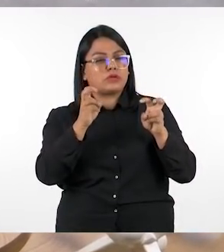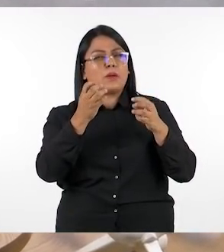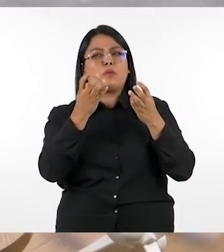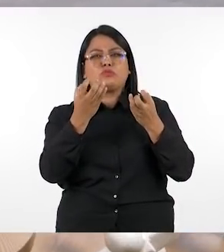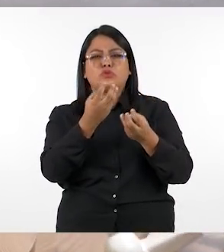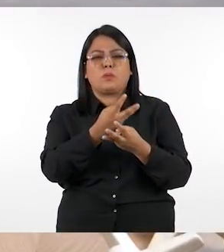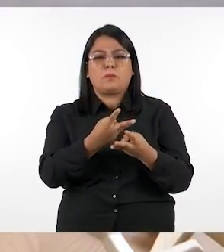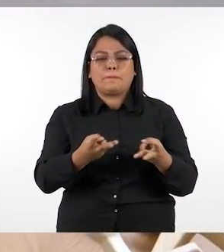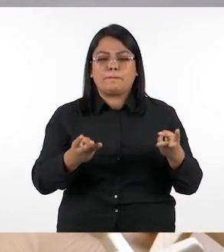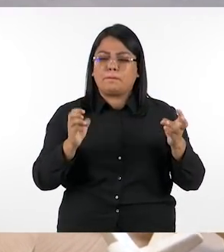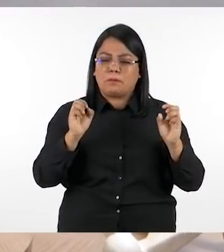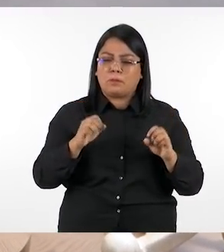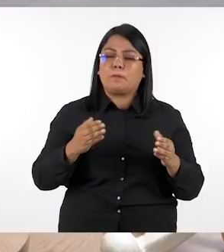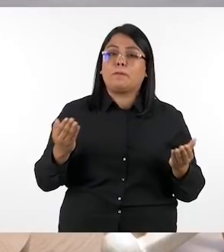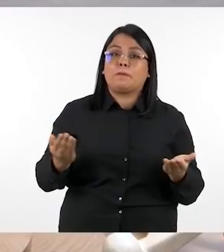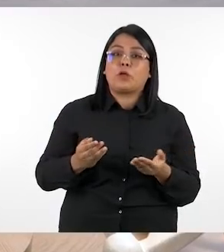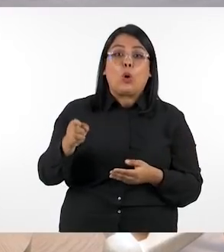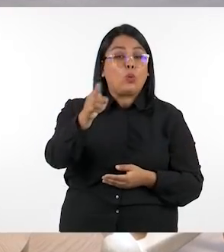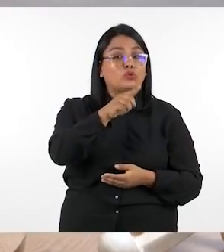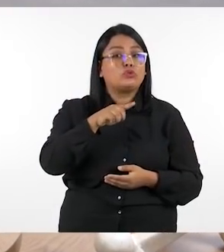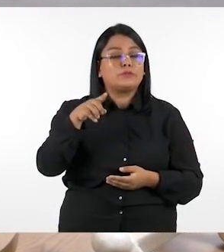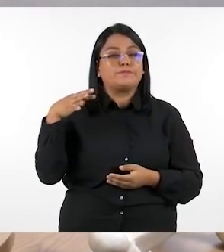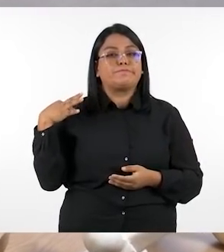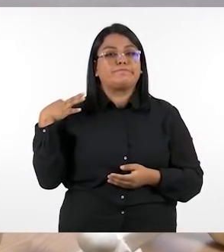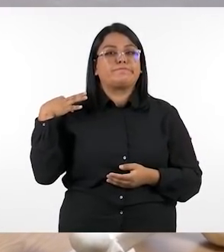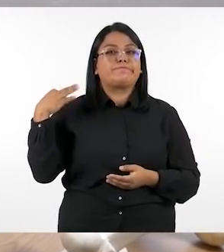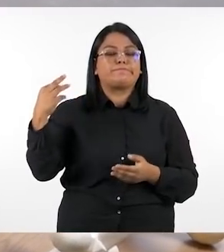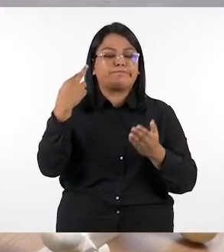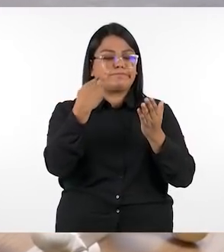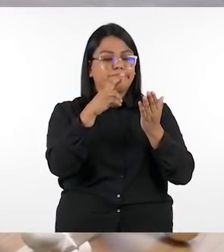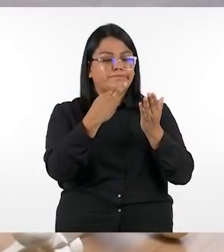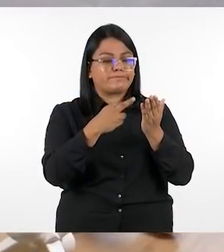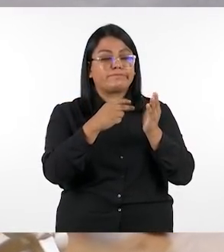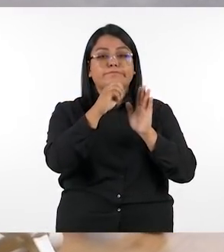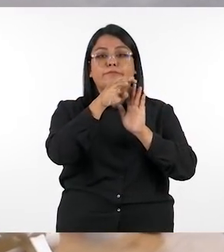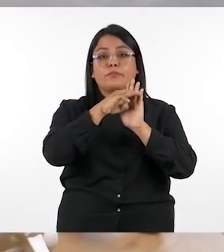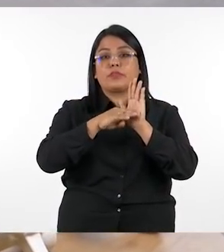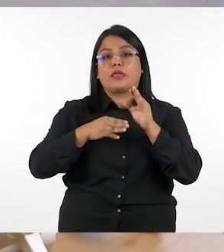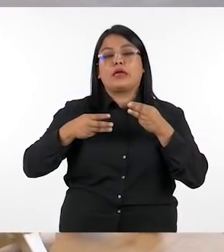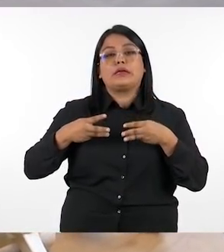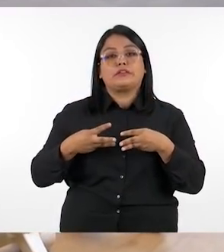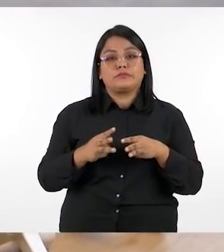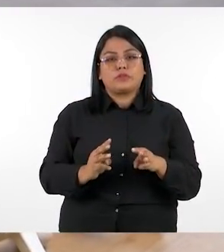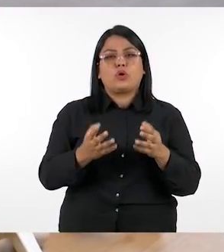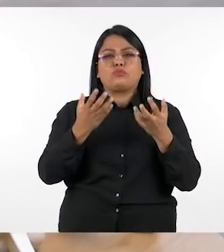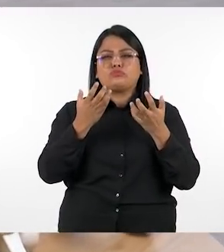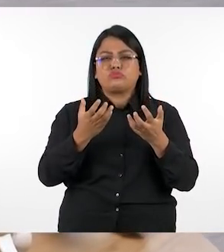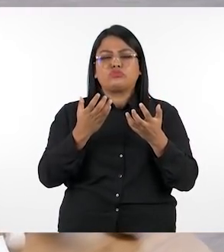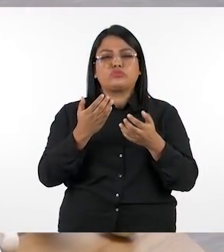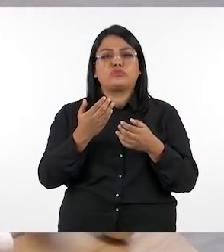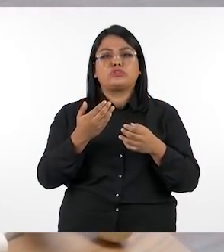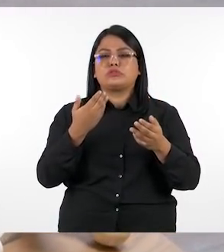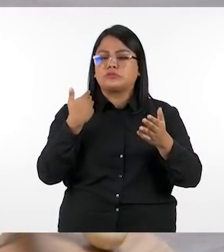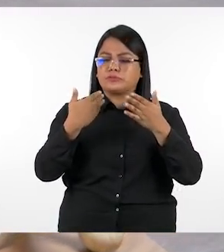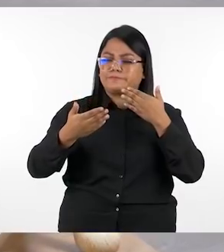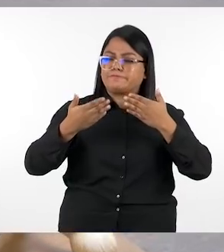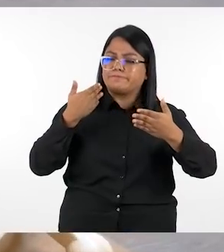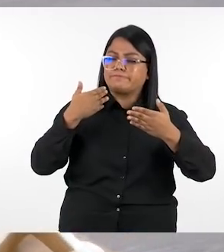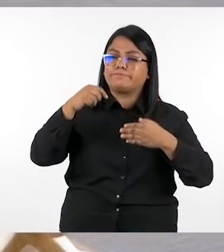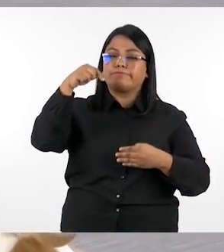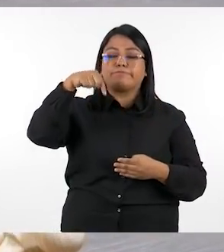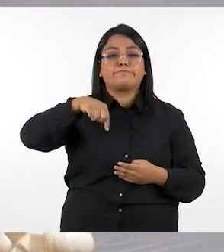que hay mucho material para poder revisar a ustedes les invitamos que revisen también la guía metodológica aquí hay mucho de lo que hemos